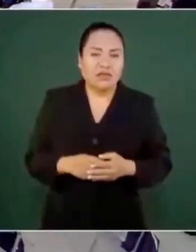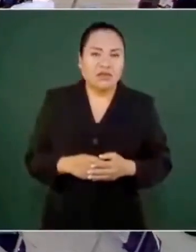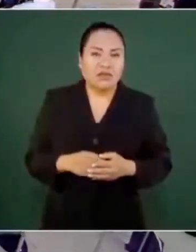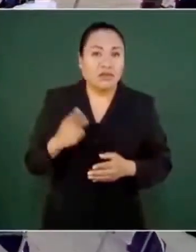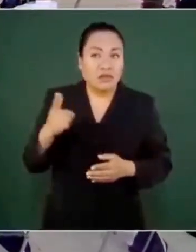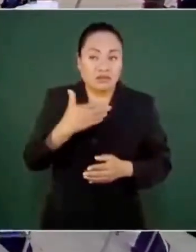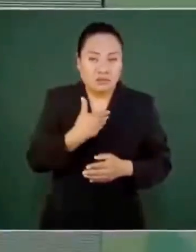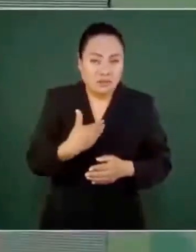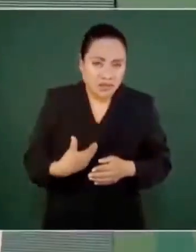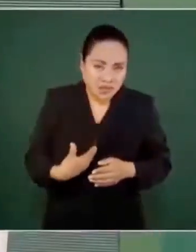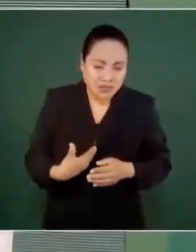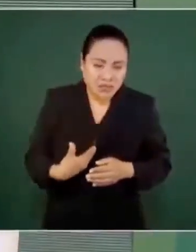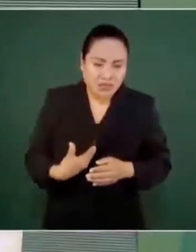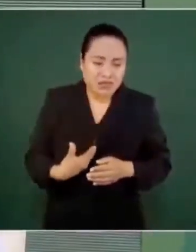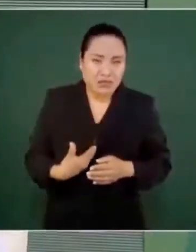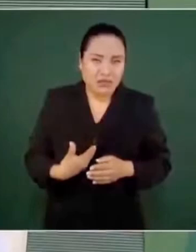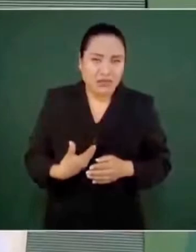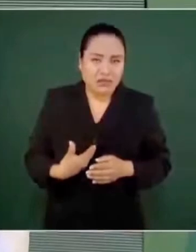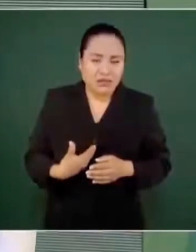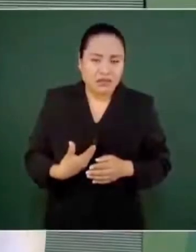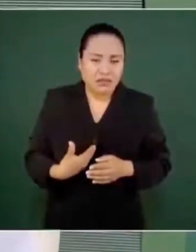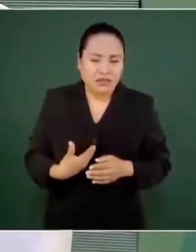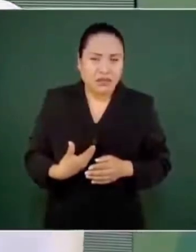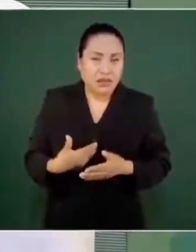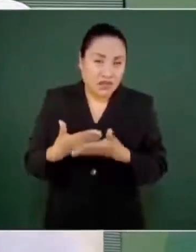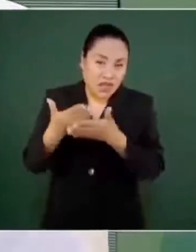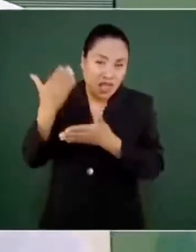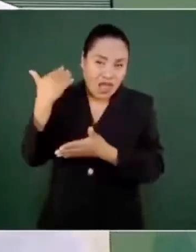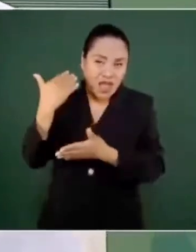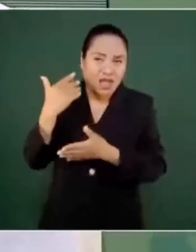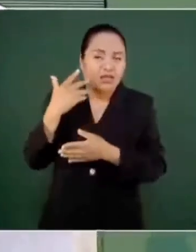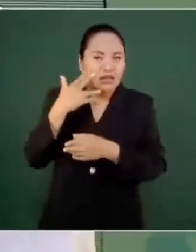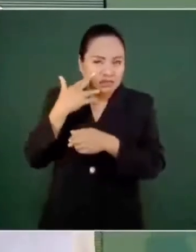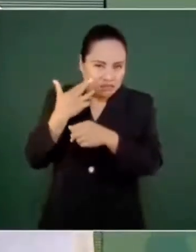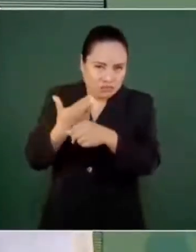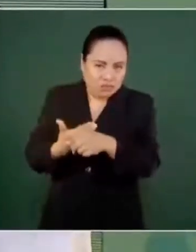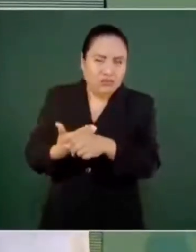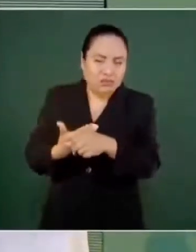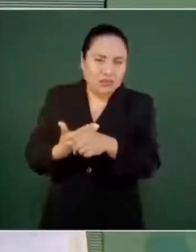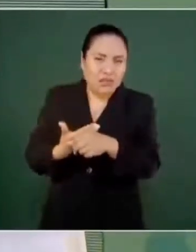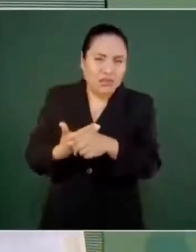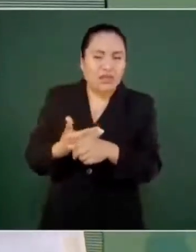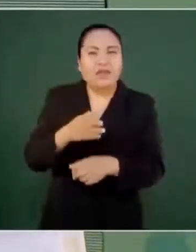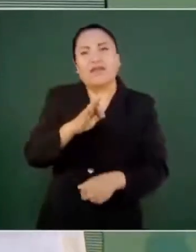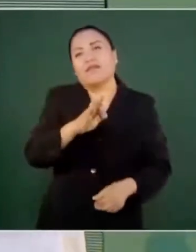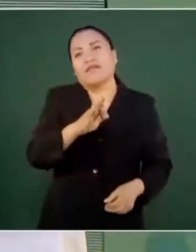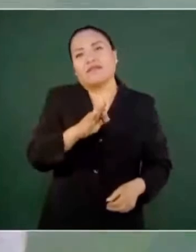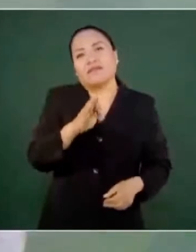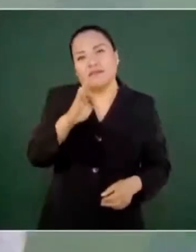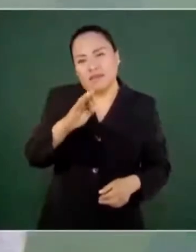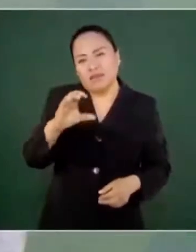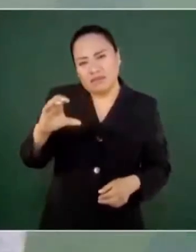Presidente que ostentaba el cargo, Felipe Calderón,